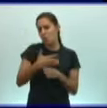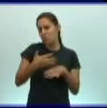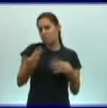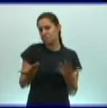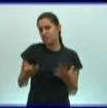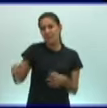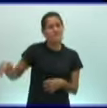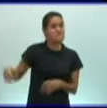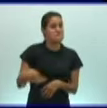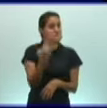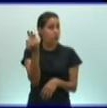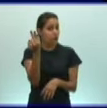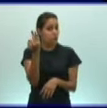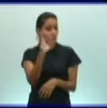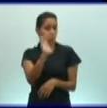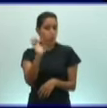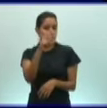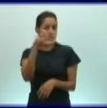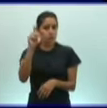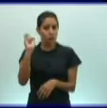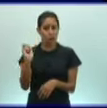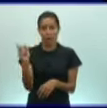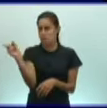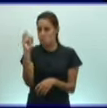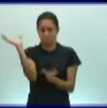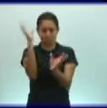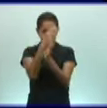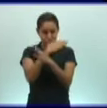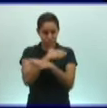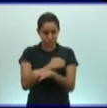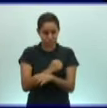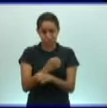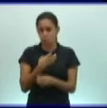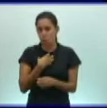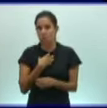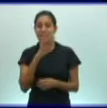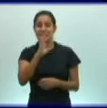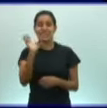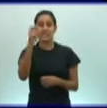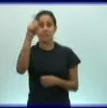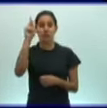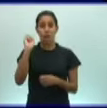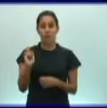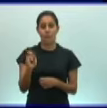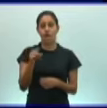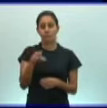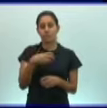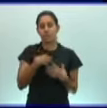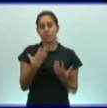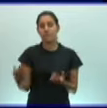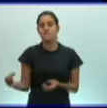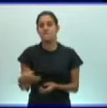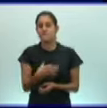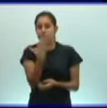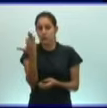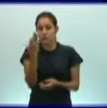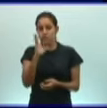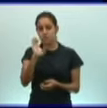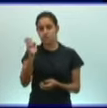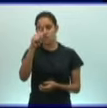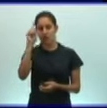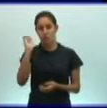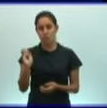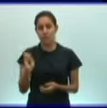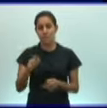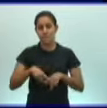Los platermintos no tienen celoma y los nematermintos tienen un falso celoma. Es porque la cubierta del cuerpo